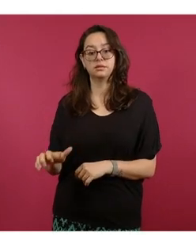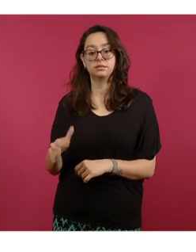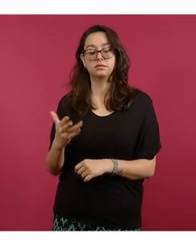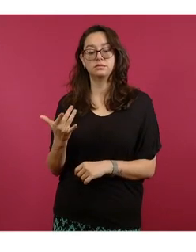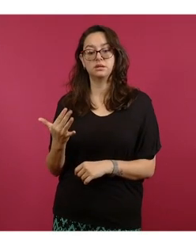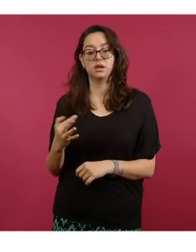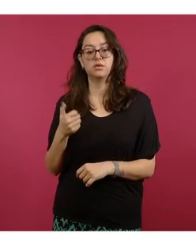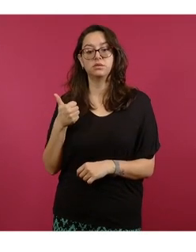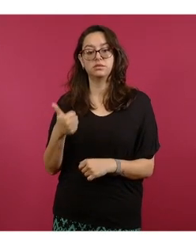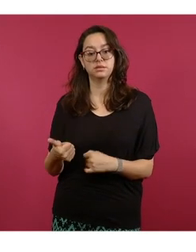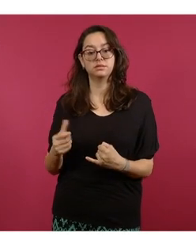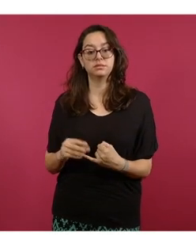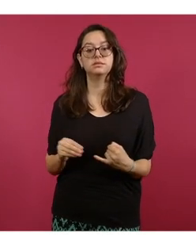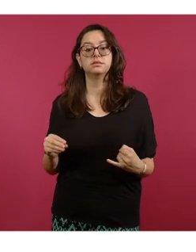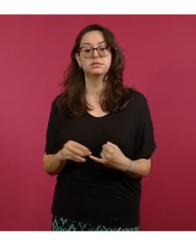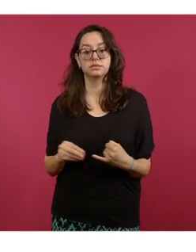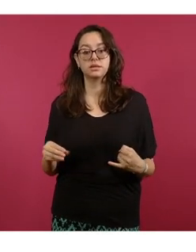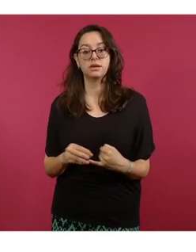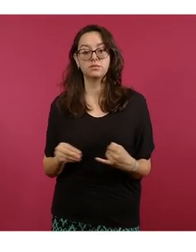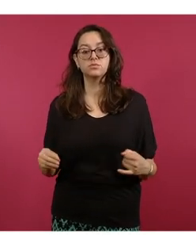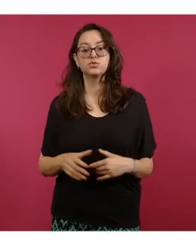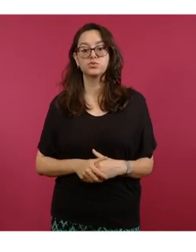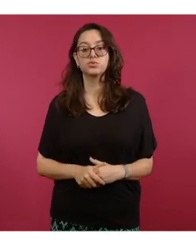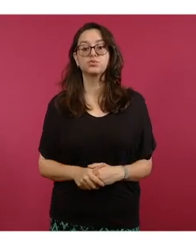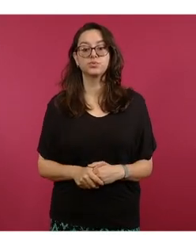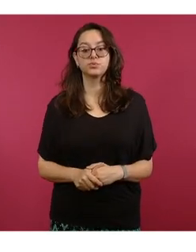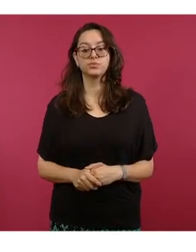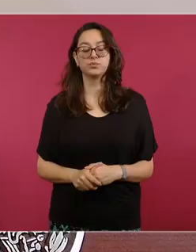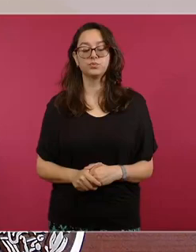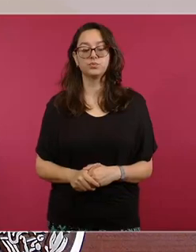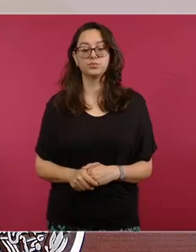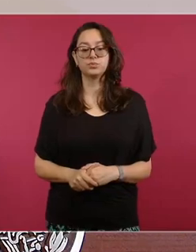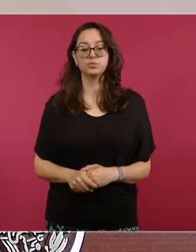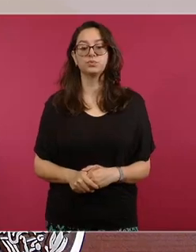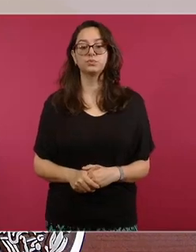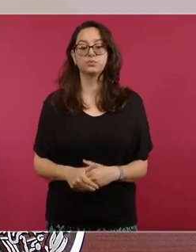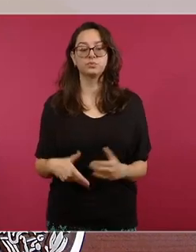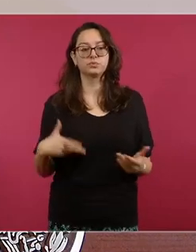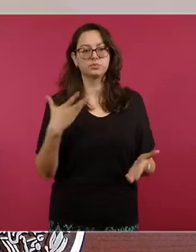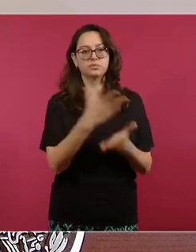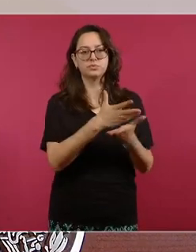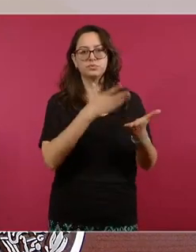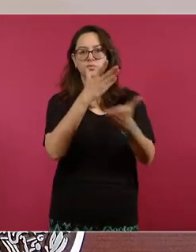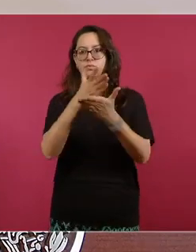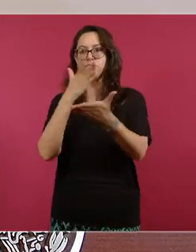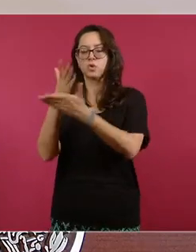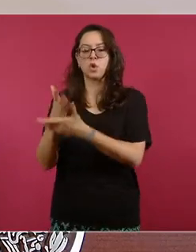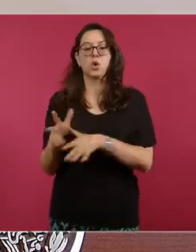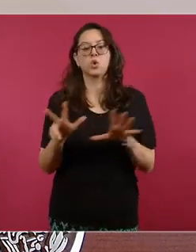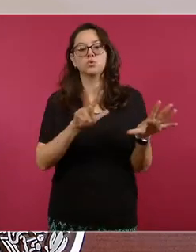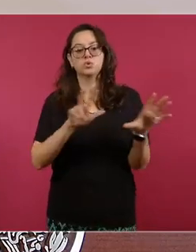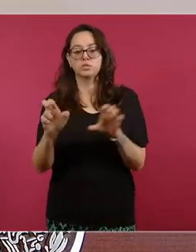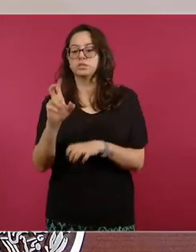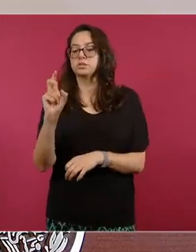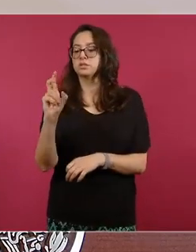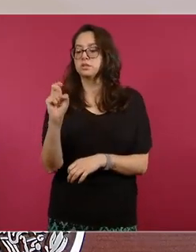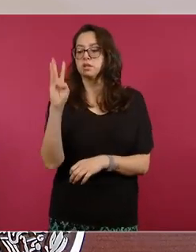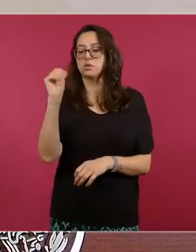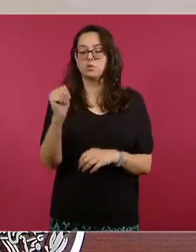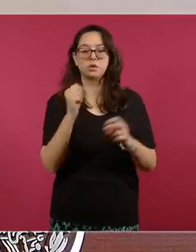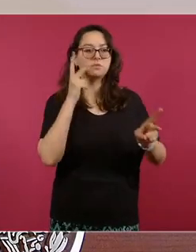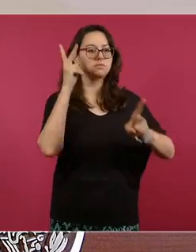56 centavos. En esta ocasión realizamos 839 visitas y verificaciones,